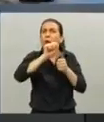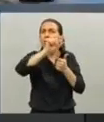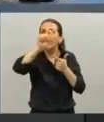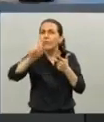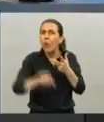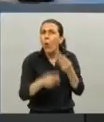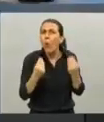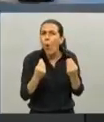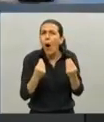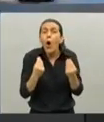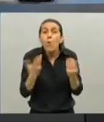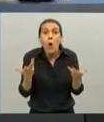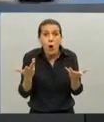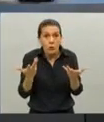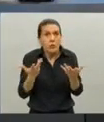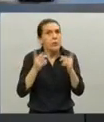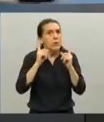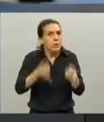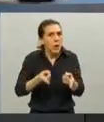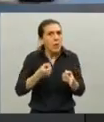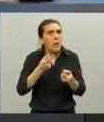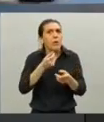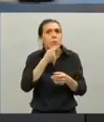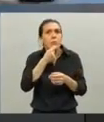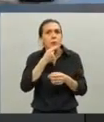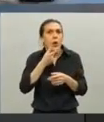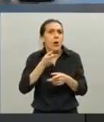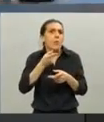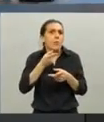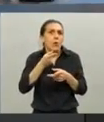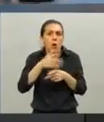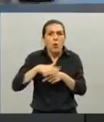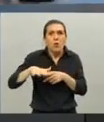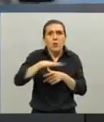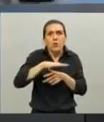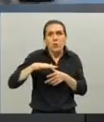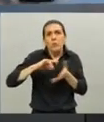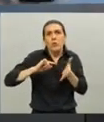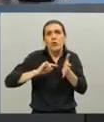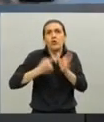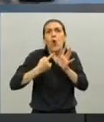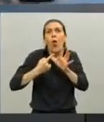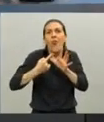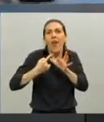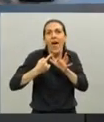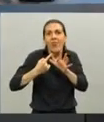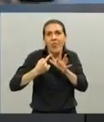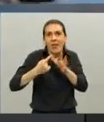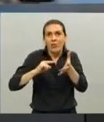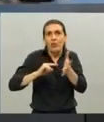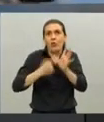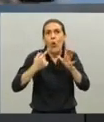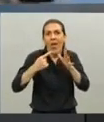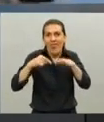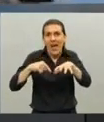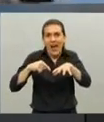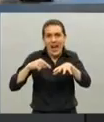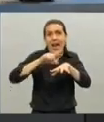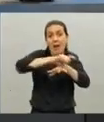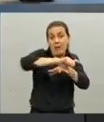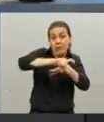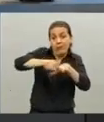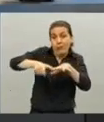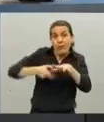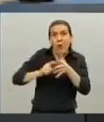y de lo que pasa también en el lugar de mayor conflicto, que es el área metropolitana de Buenos Aires, Ciudad de Buenos Aires y el